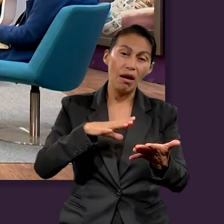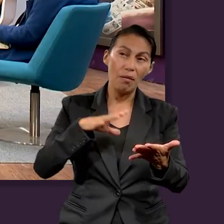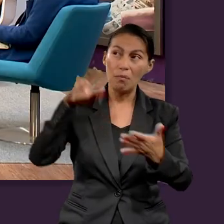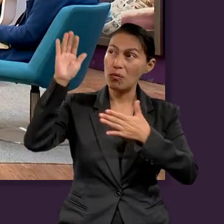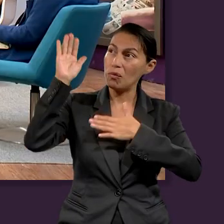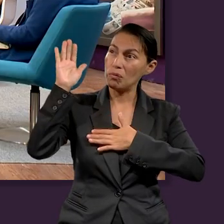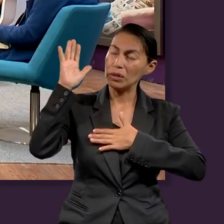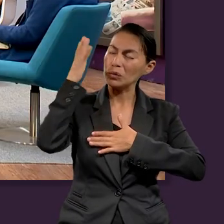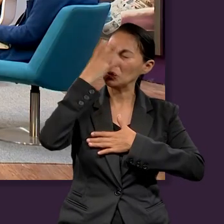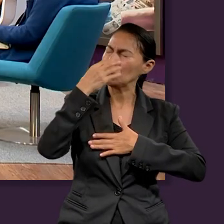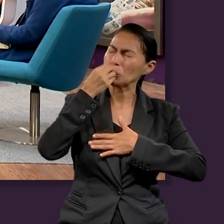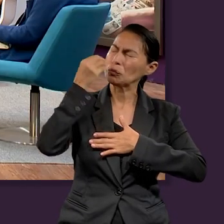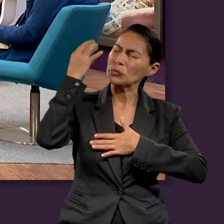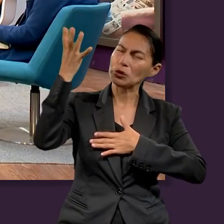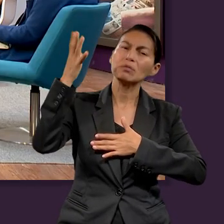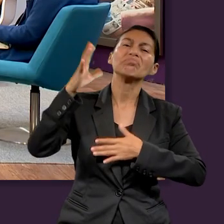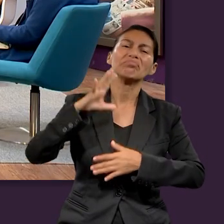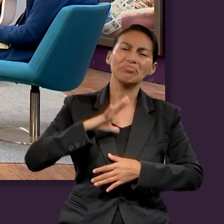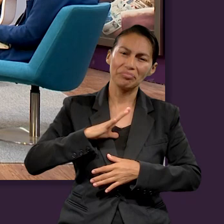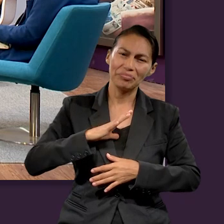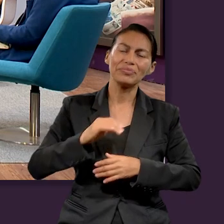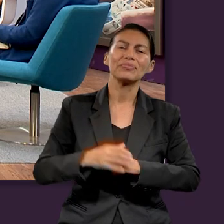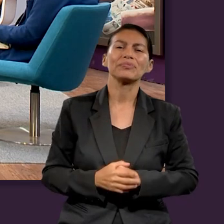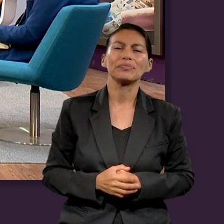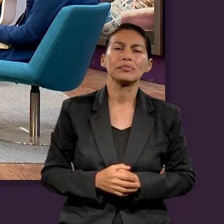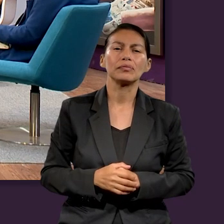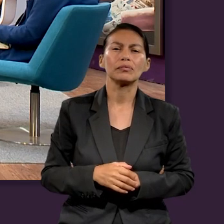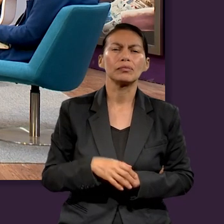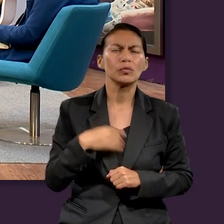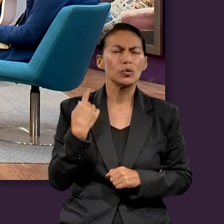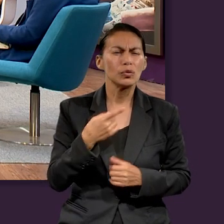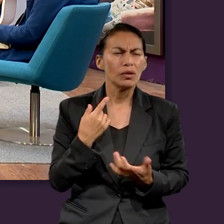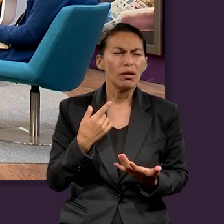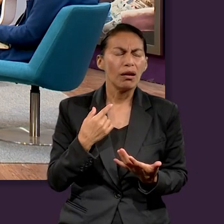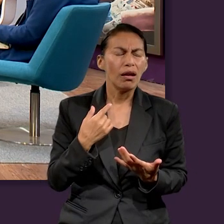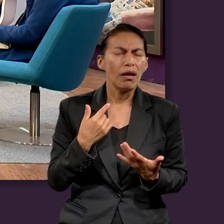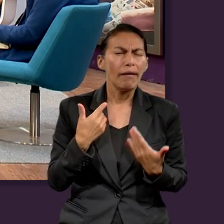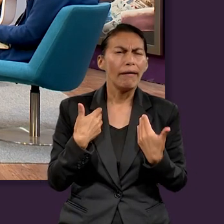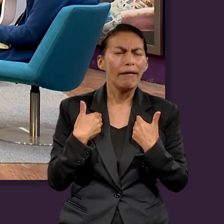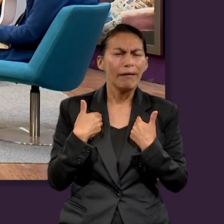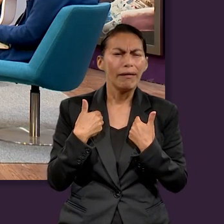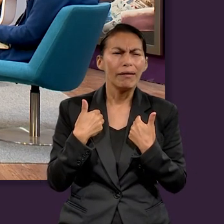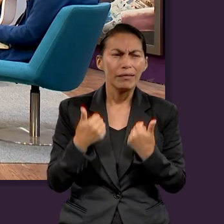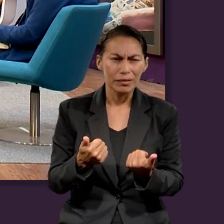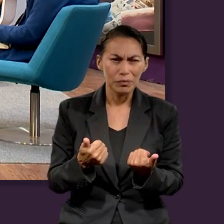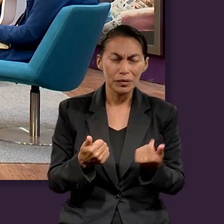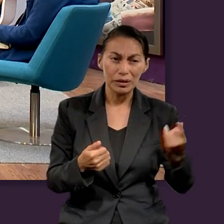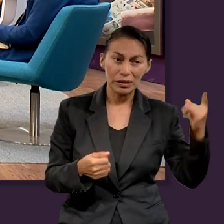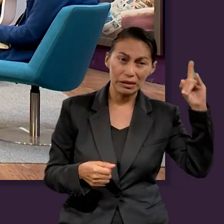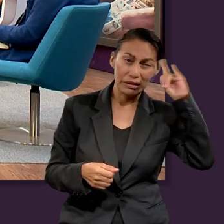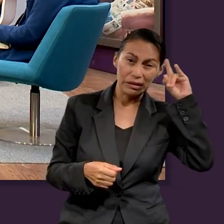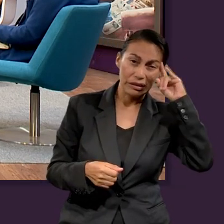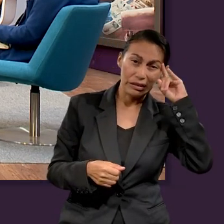Sagradas Escrituras. Y cuando vemos la situación de los engaños,